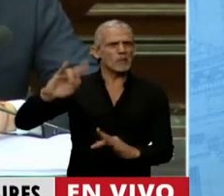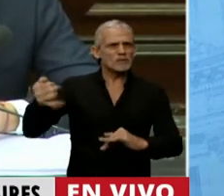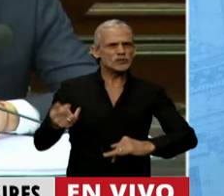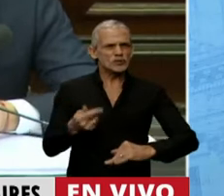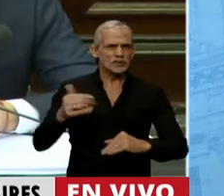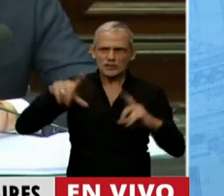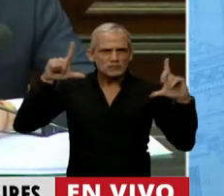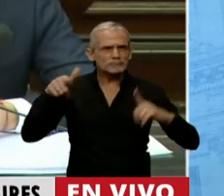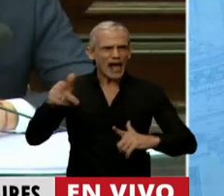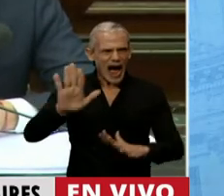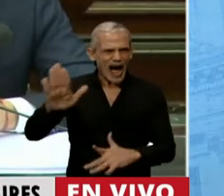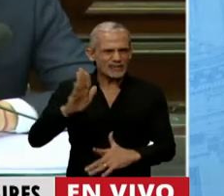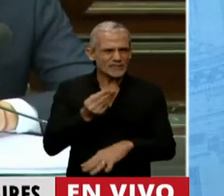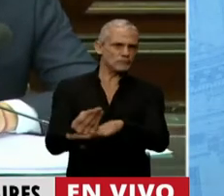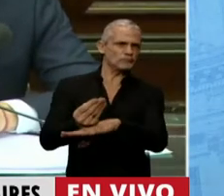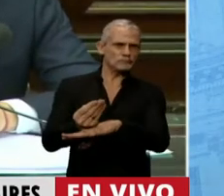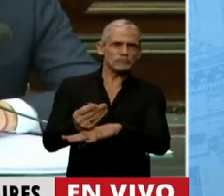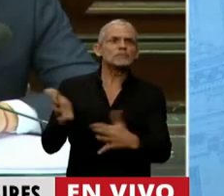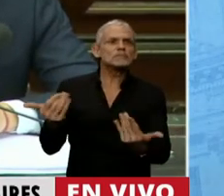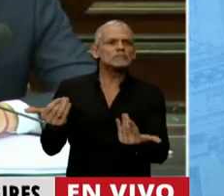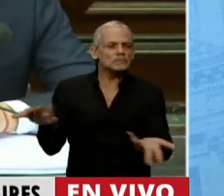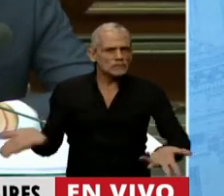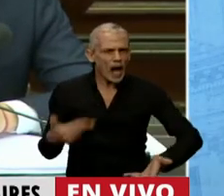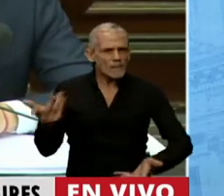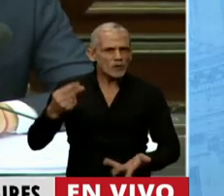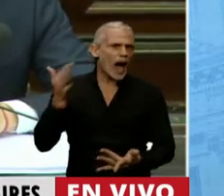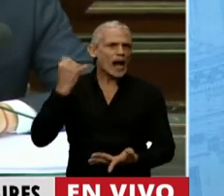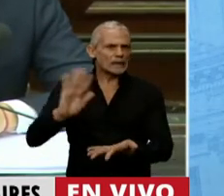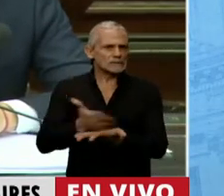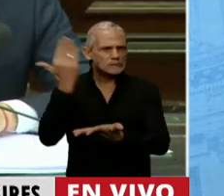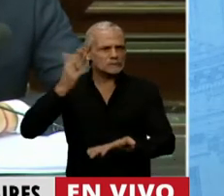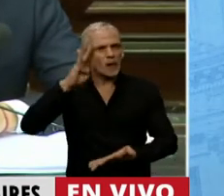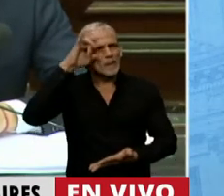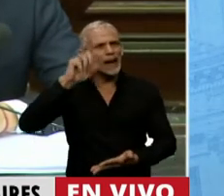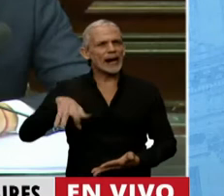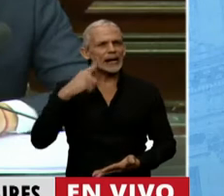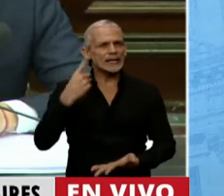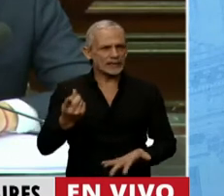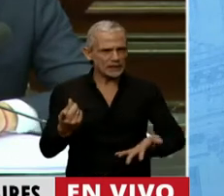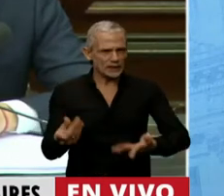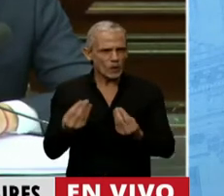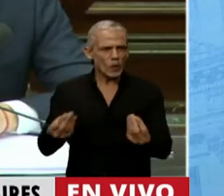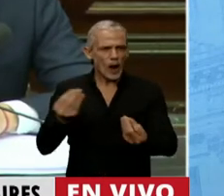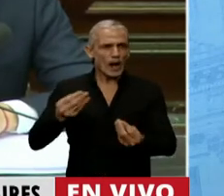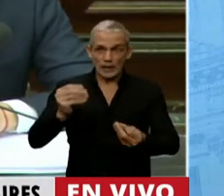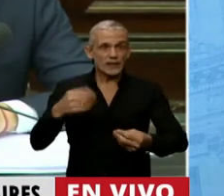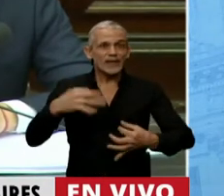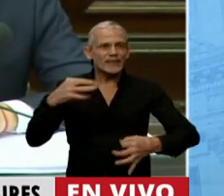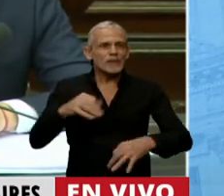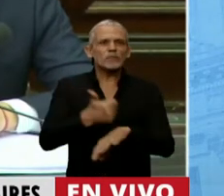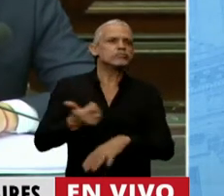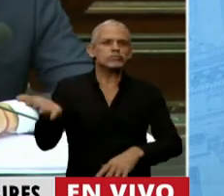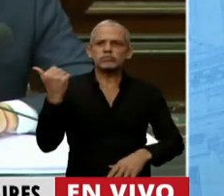personaje siga en su cargo y no se va a actuar decididamente para que haya una respuesta y aparezca Facundo?